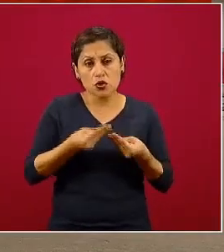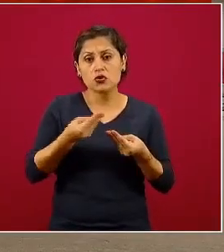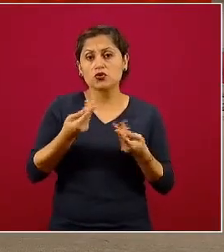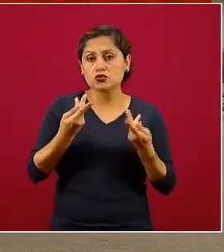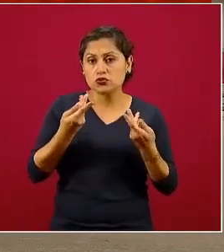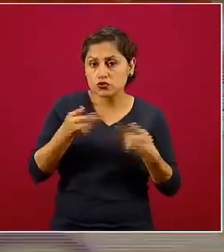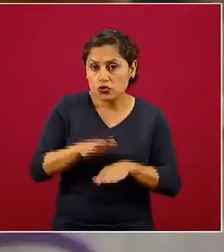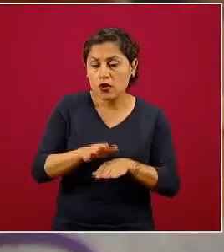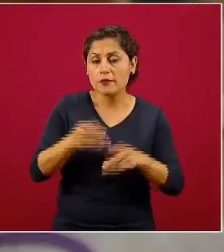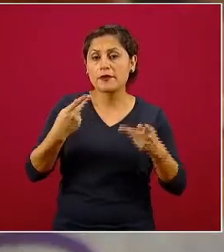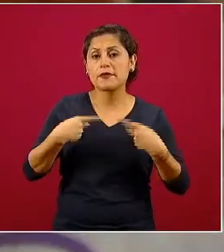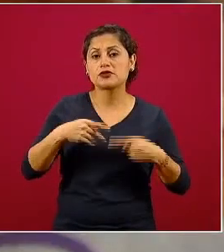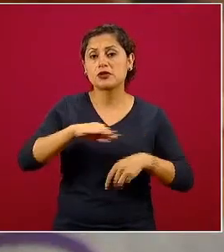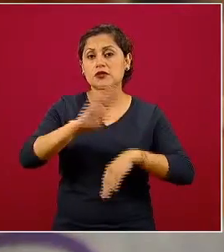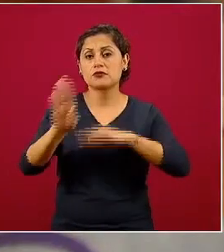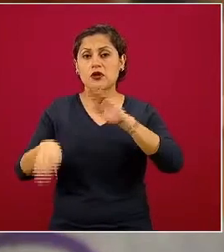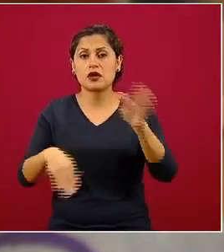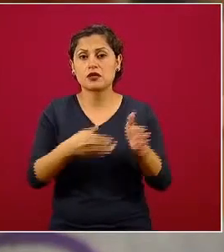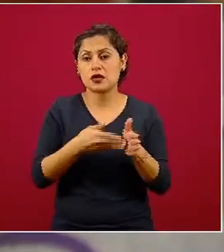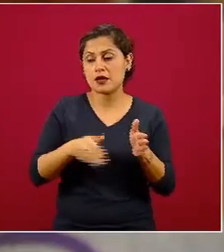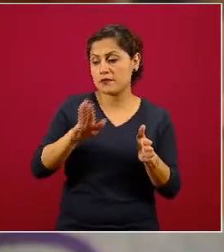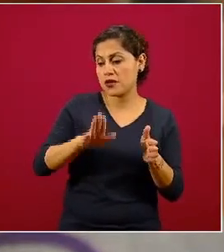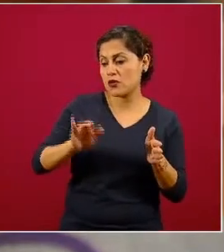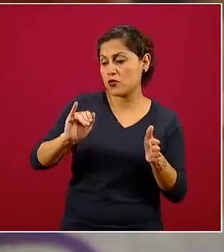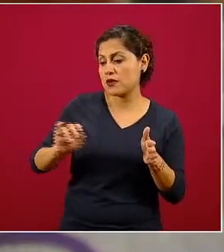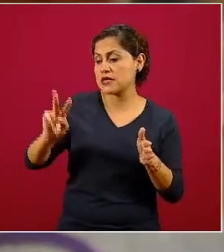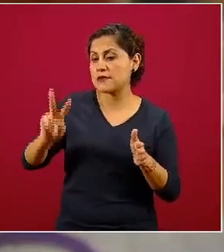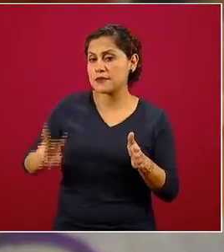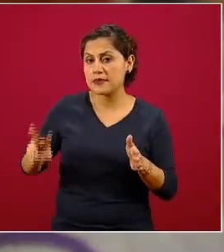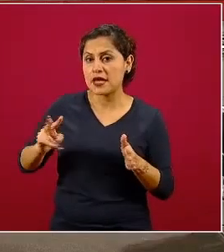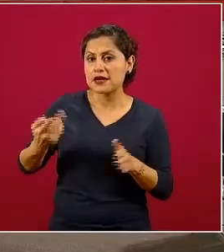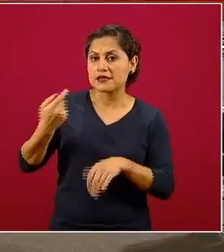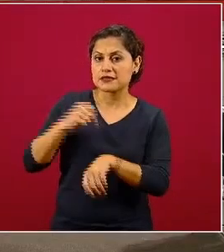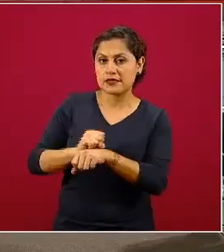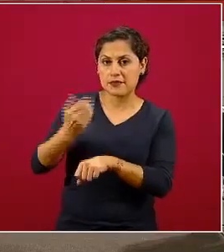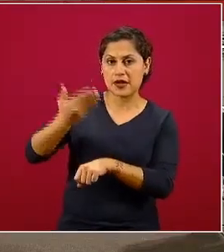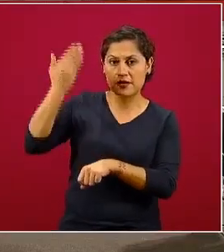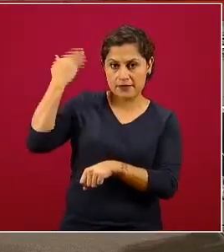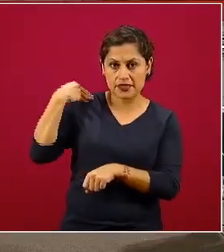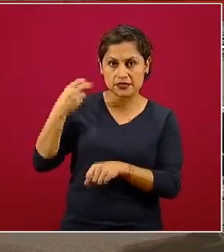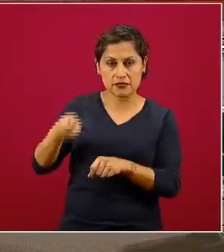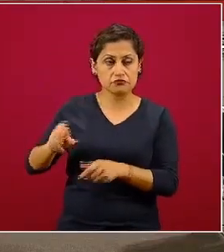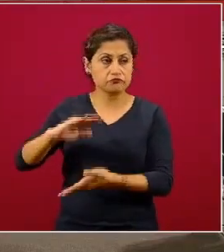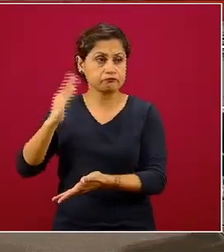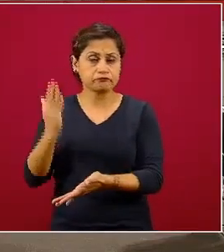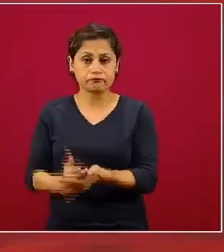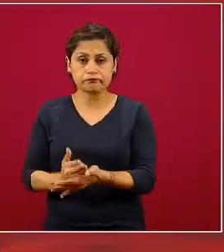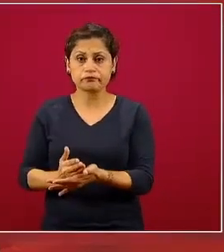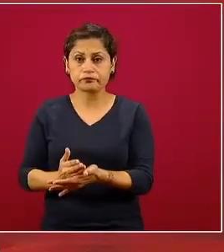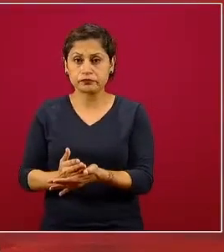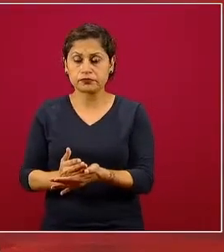presentamos en el curso de miércoles, jueves y viernes de la semana pasada. Con esto se agotaron estos